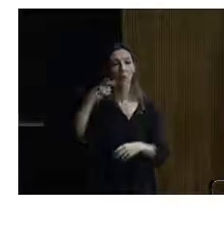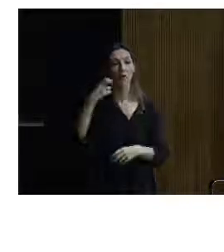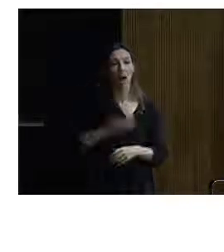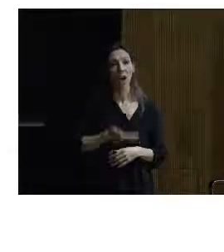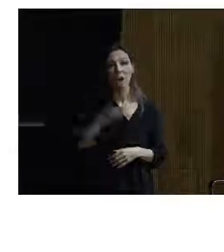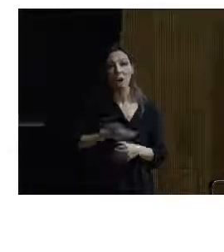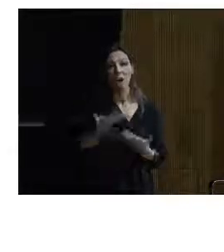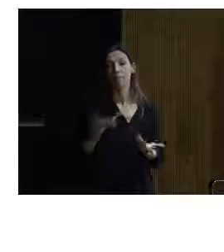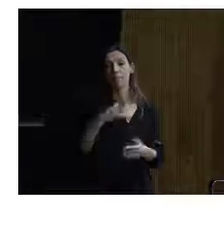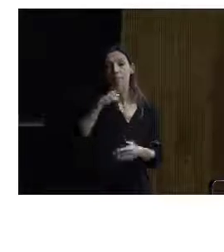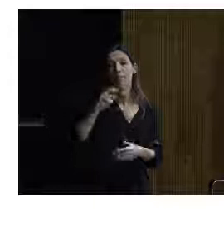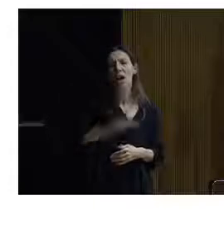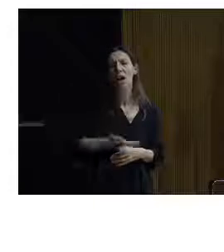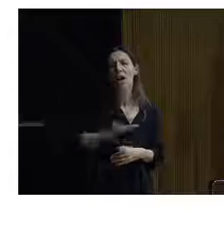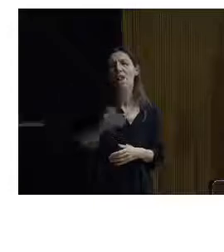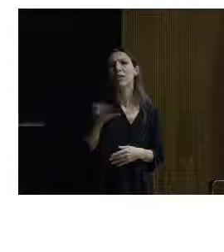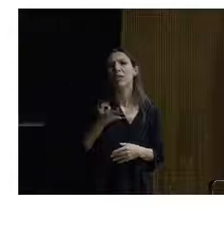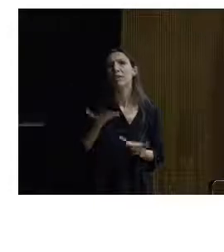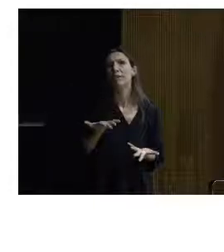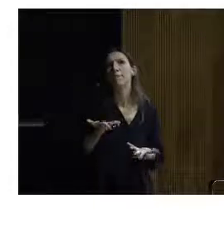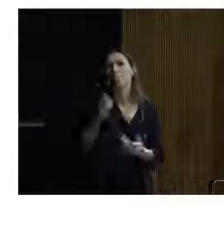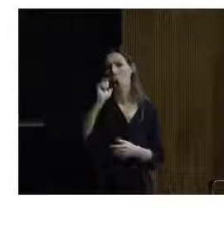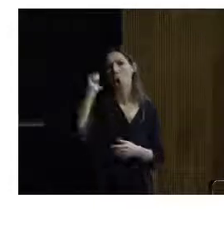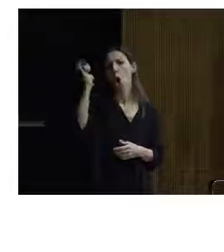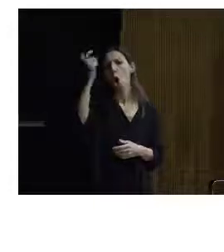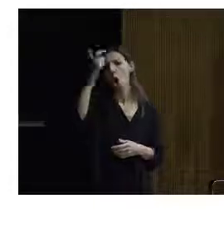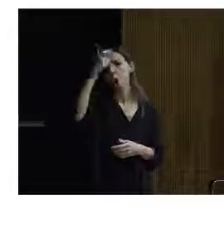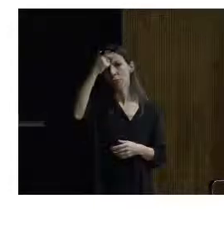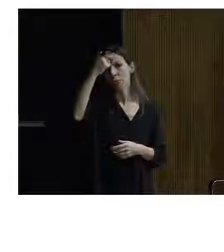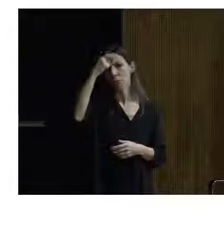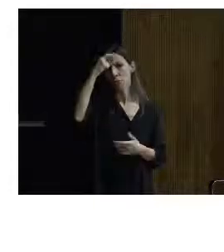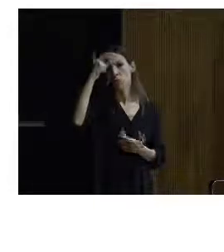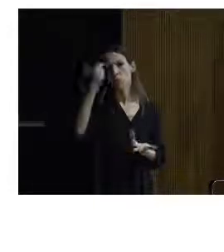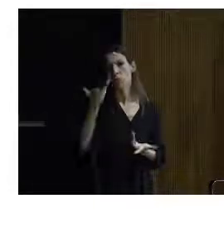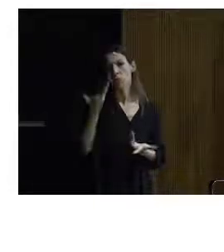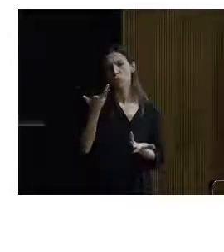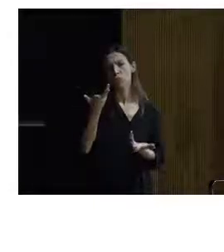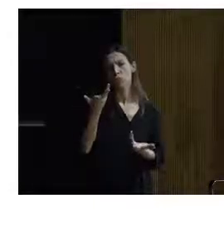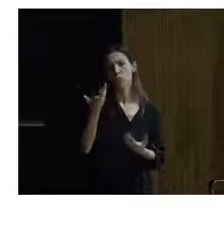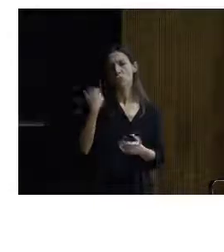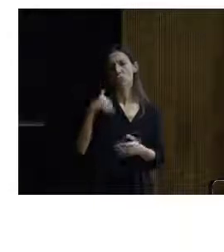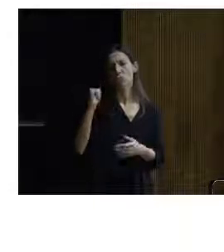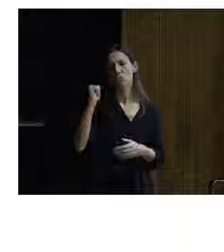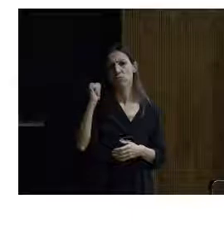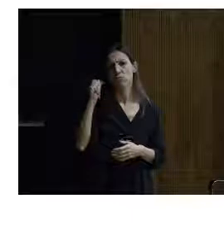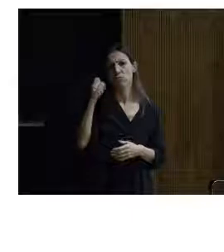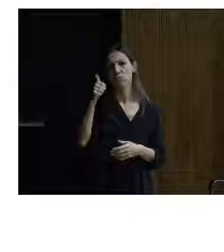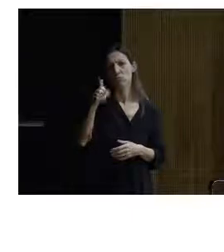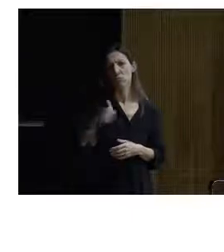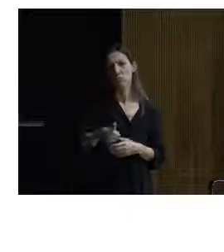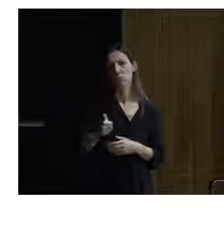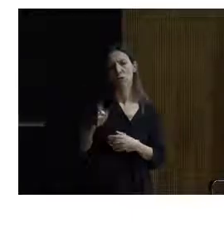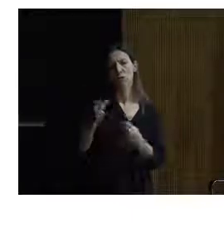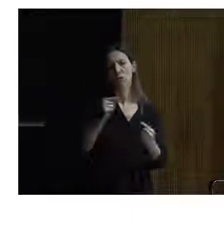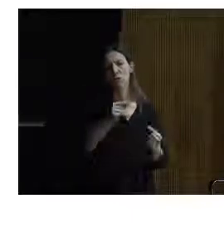son una cosa, son un concepto que lleva muchos años en el discurso, en el debate